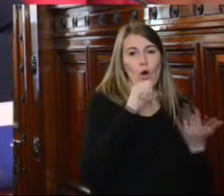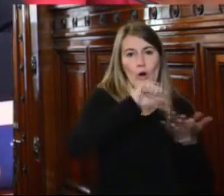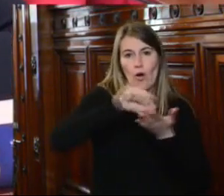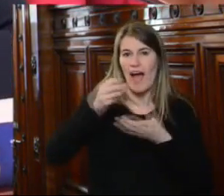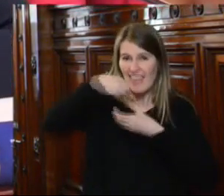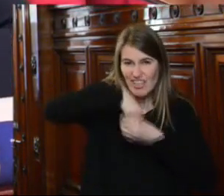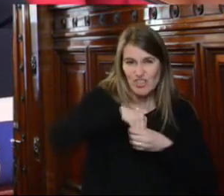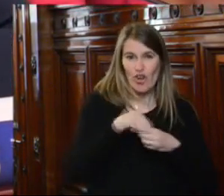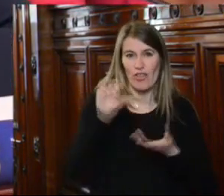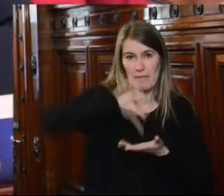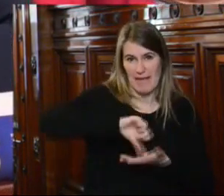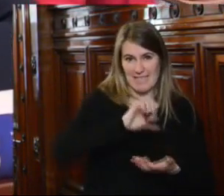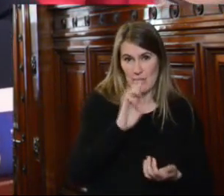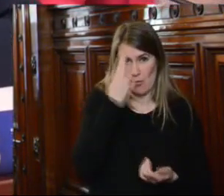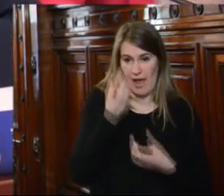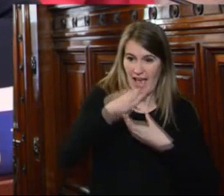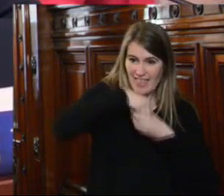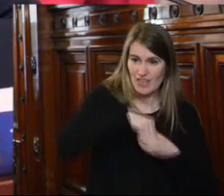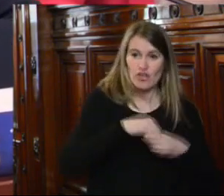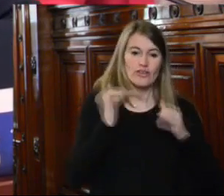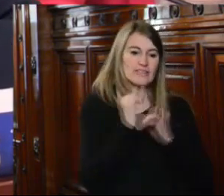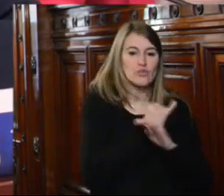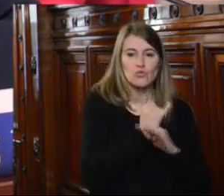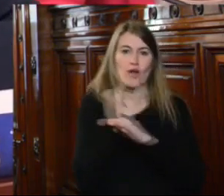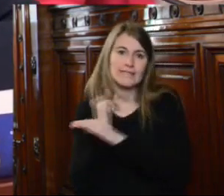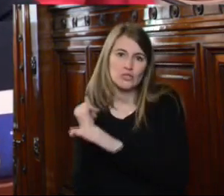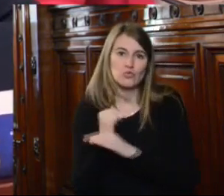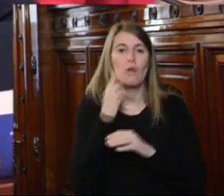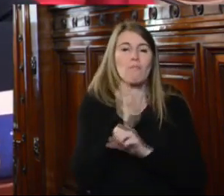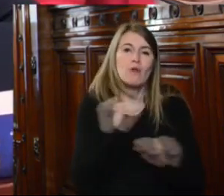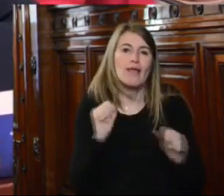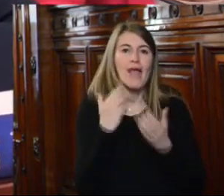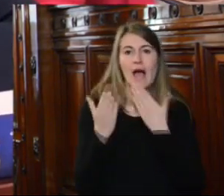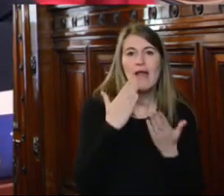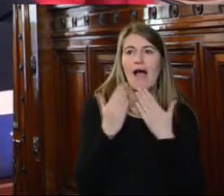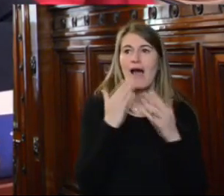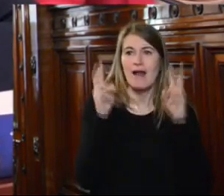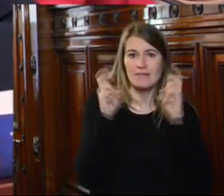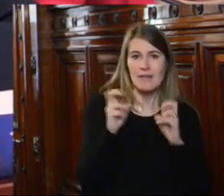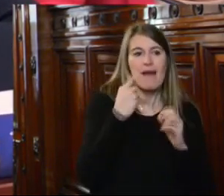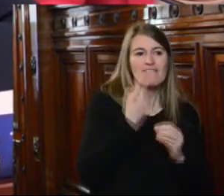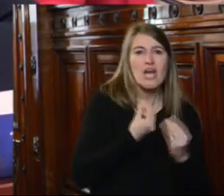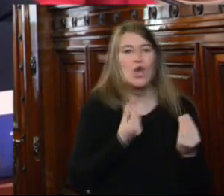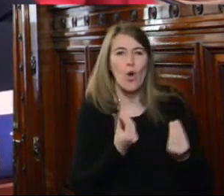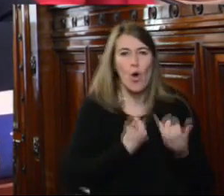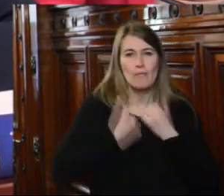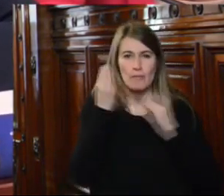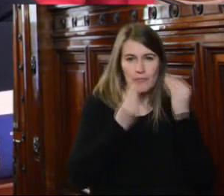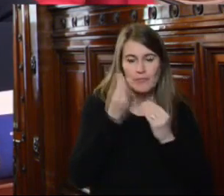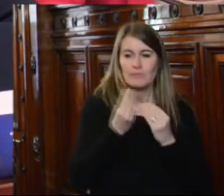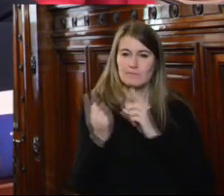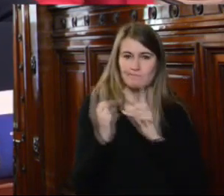que seguramente ampliará los niveles de reflexión y comprensión sobre un tema de una relevancia tan